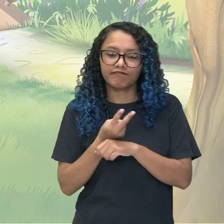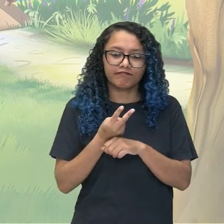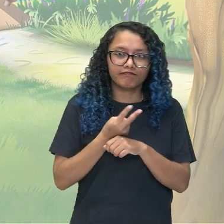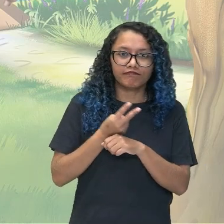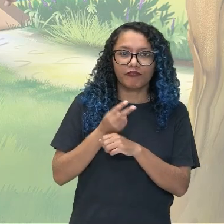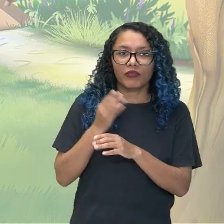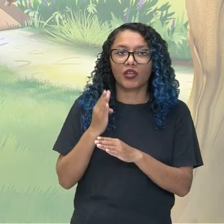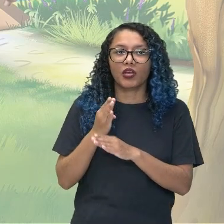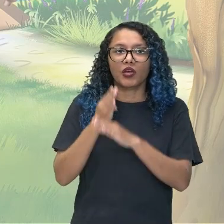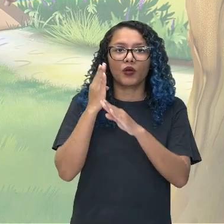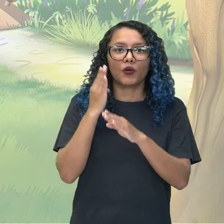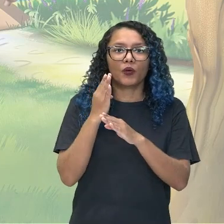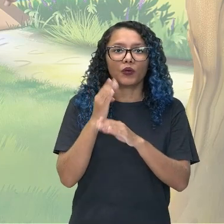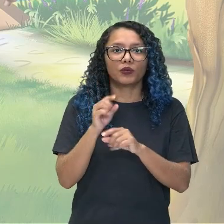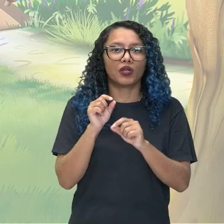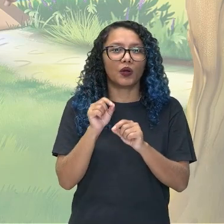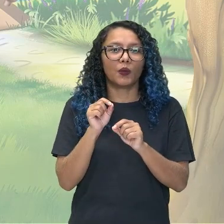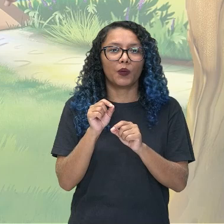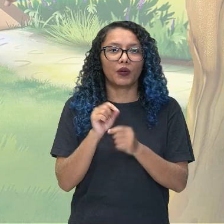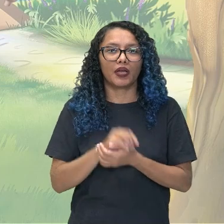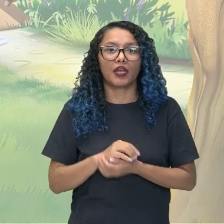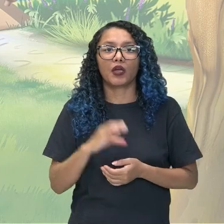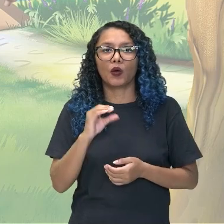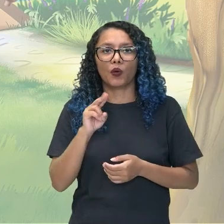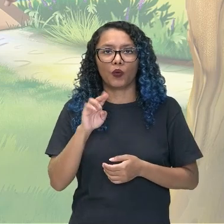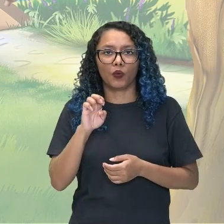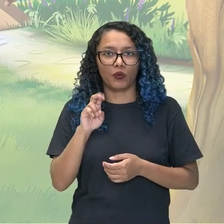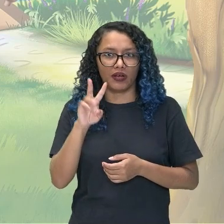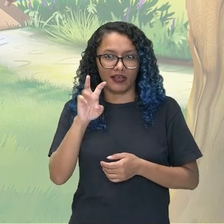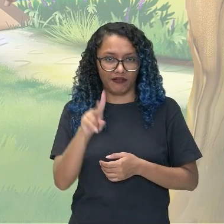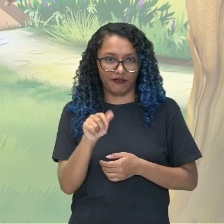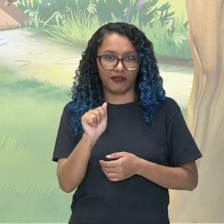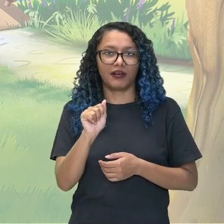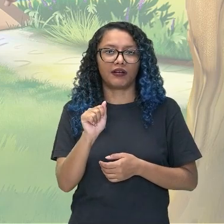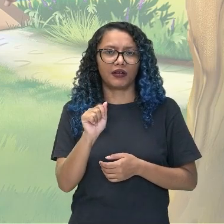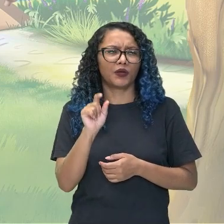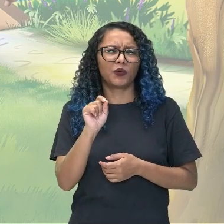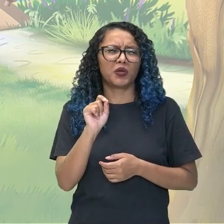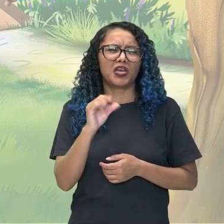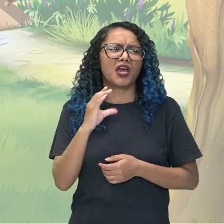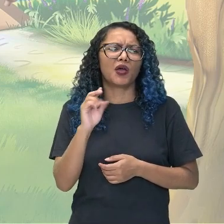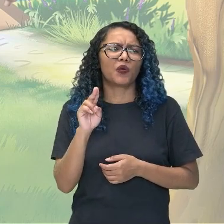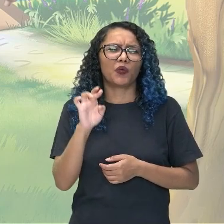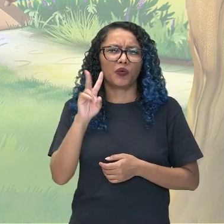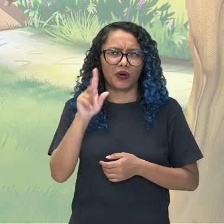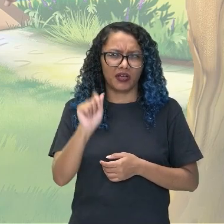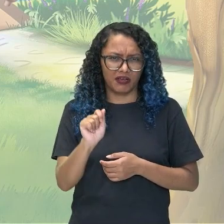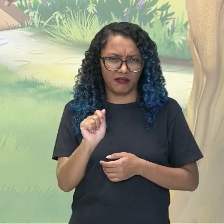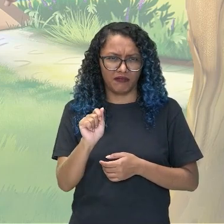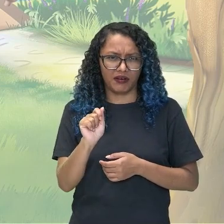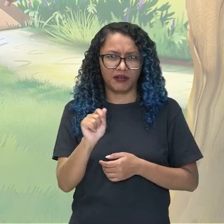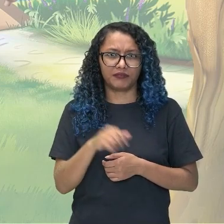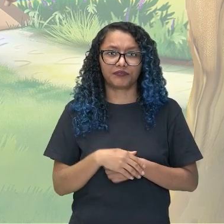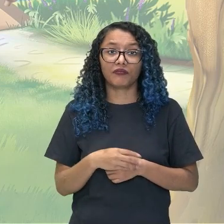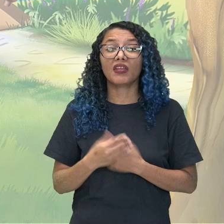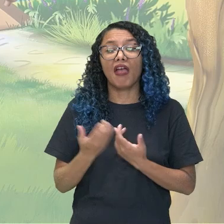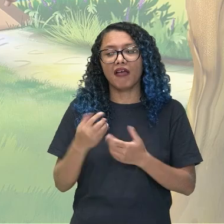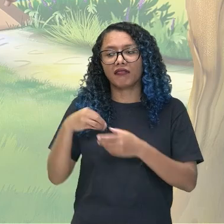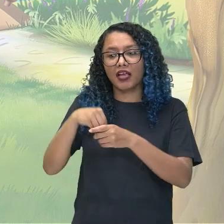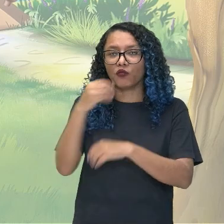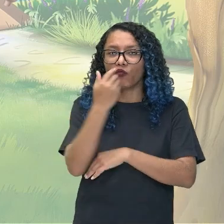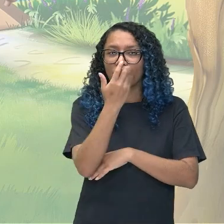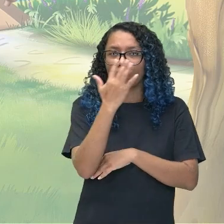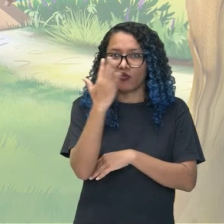escondida. Y tenemos la cueva, que está dentro del bosque, donde